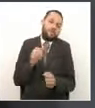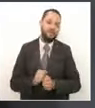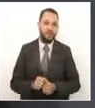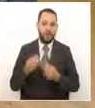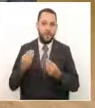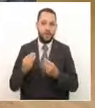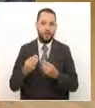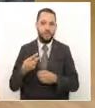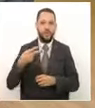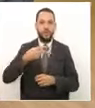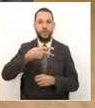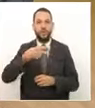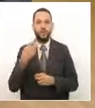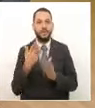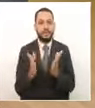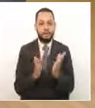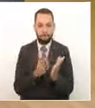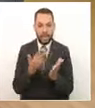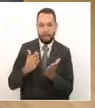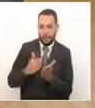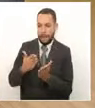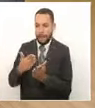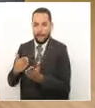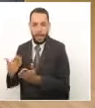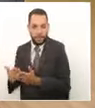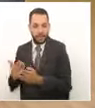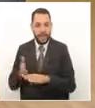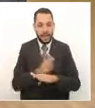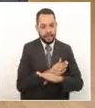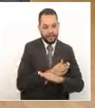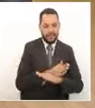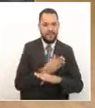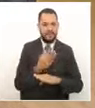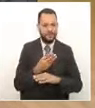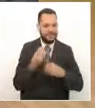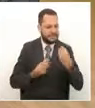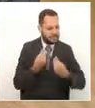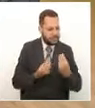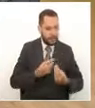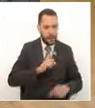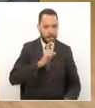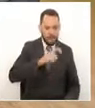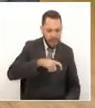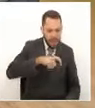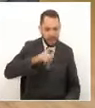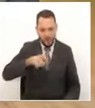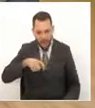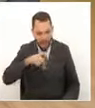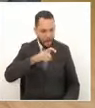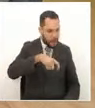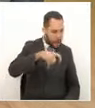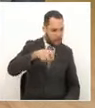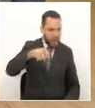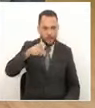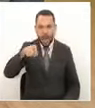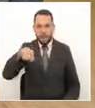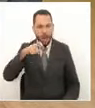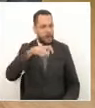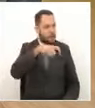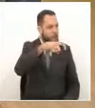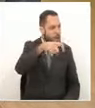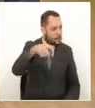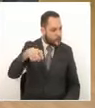tiene más de 200 páginas, pero para llegar a esas 200 páginas, recorrimos por muchísimos instrumentos, muchos